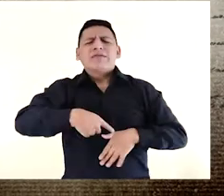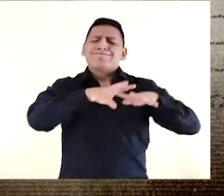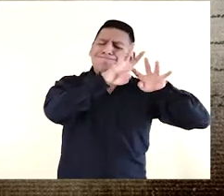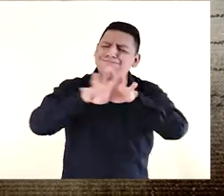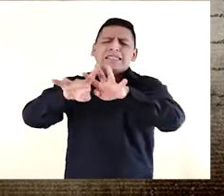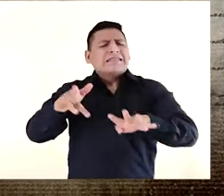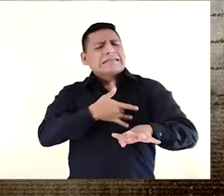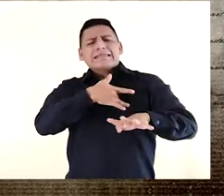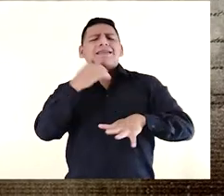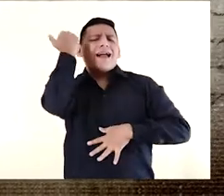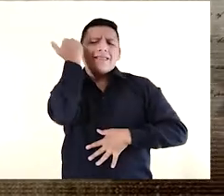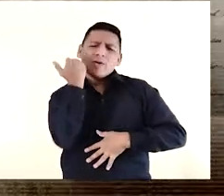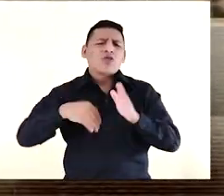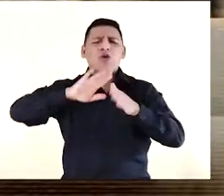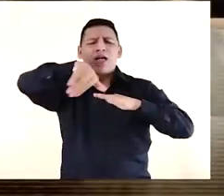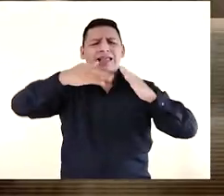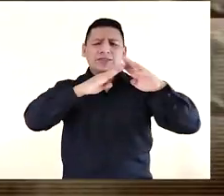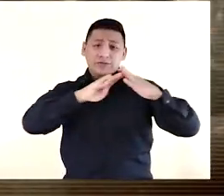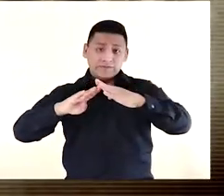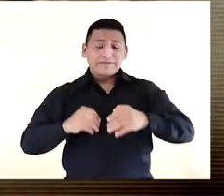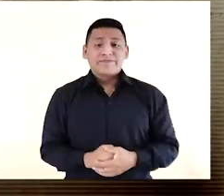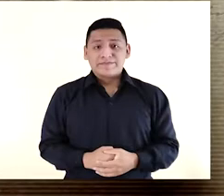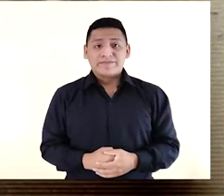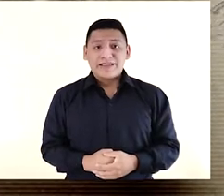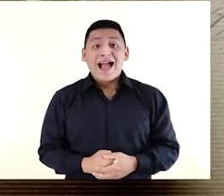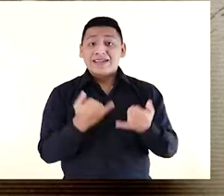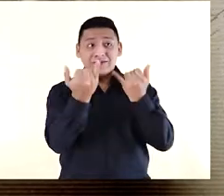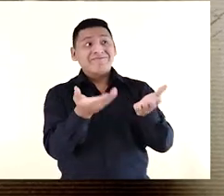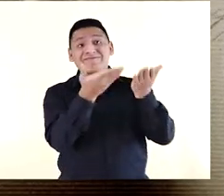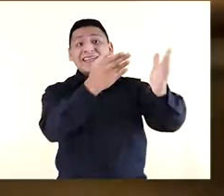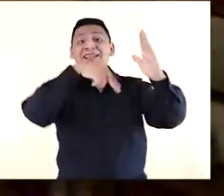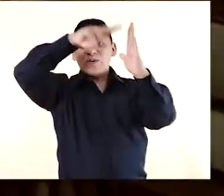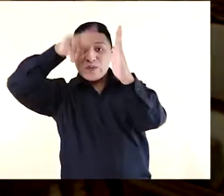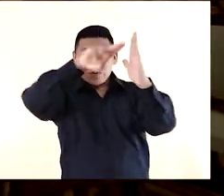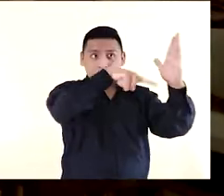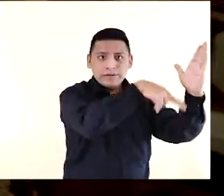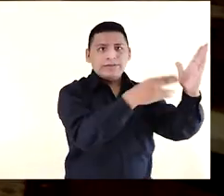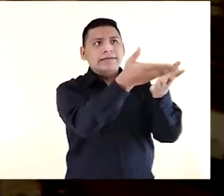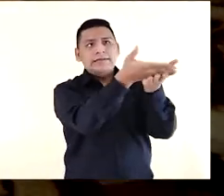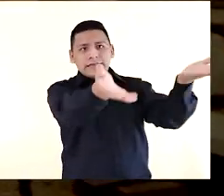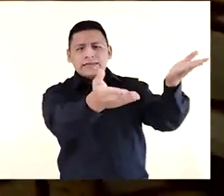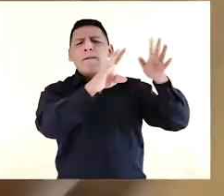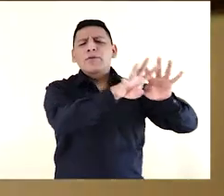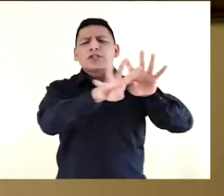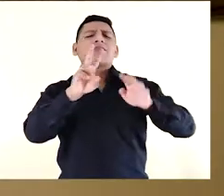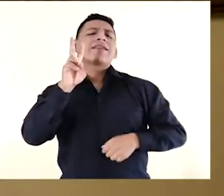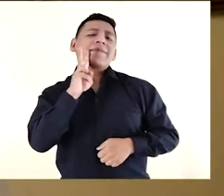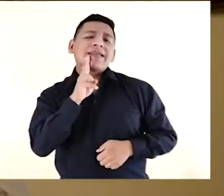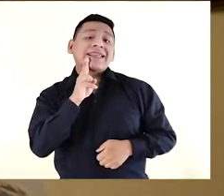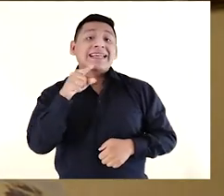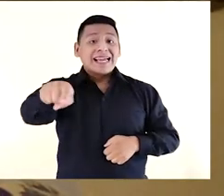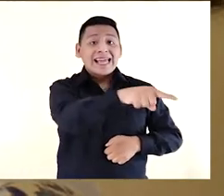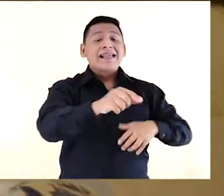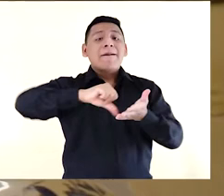procesiones más sentidas y antiguas de la ciudad. Hasta hoy se conserva la colección de lienzos, procesión de viernes, que muestran